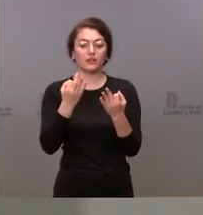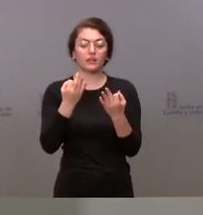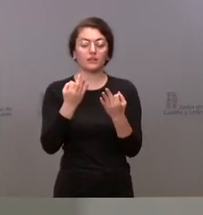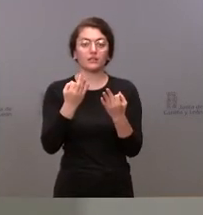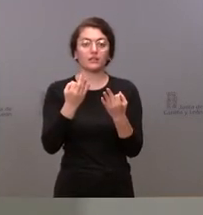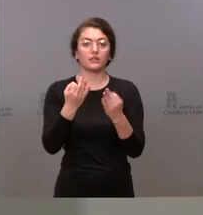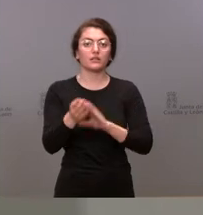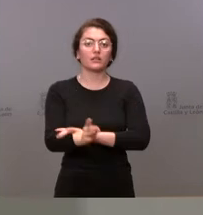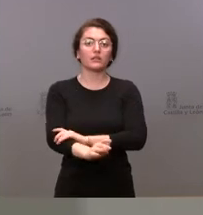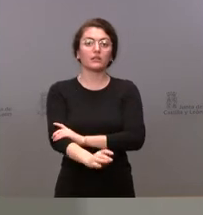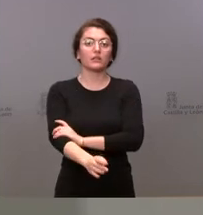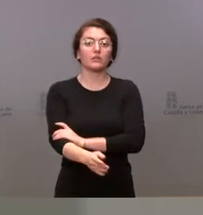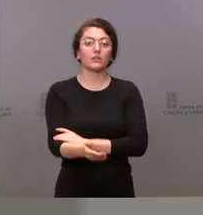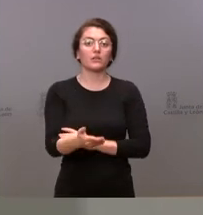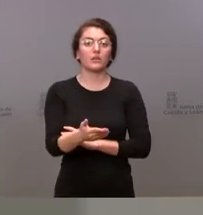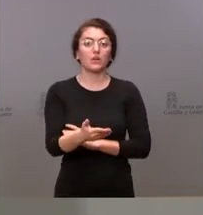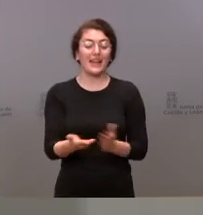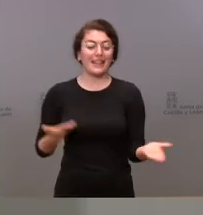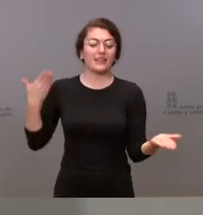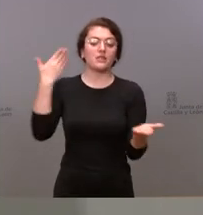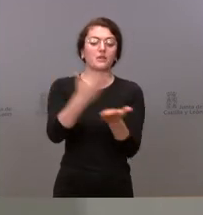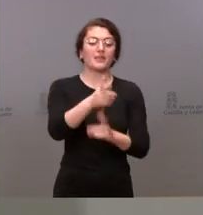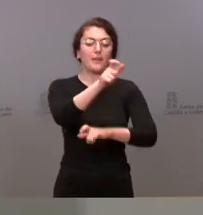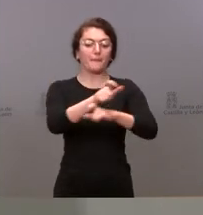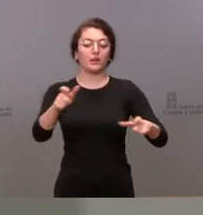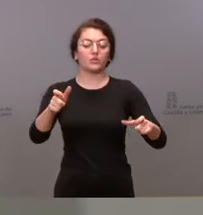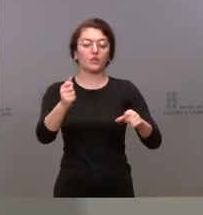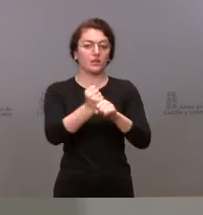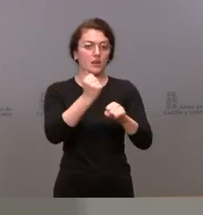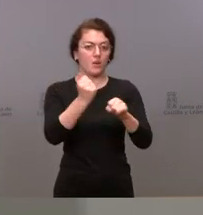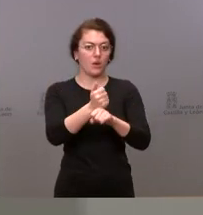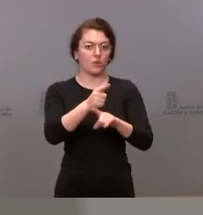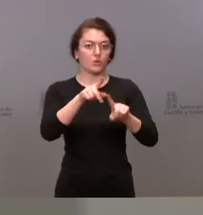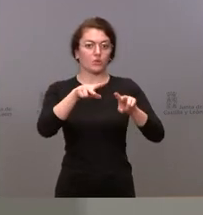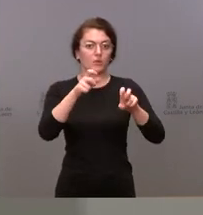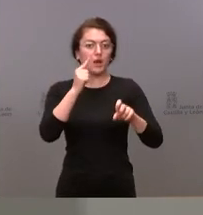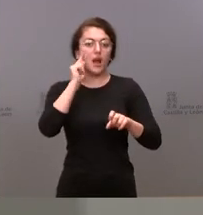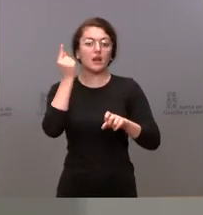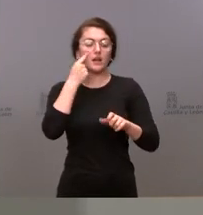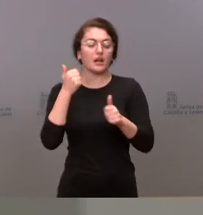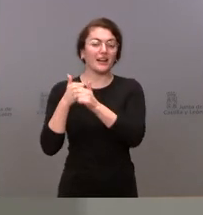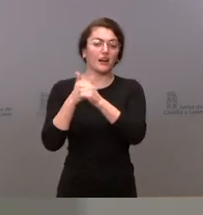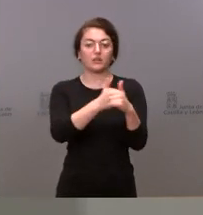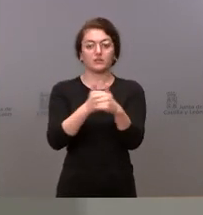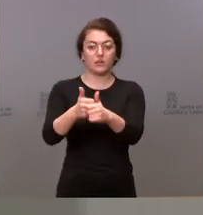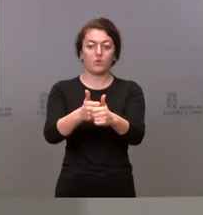personal de rastreo del ejército para Castilla y León habíamos demandado como ustedes saben 60 personas adicionales nosotros queríamos